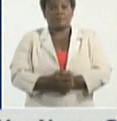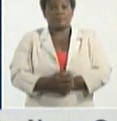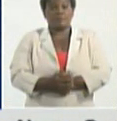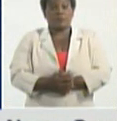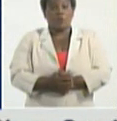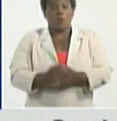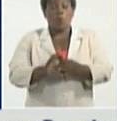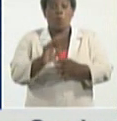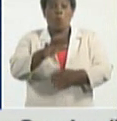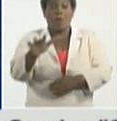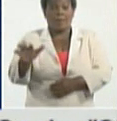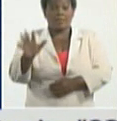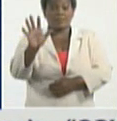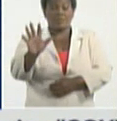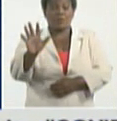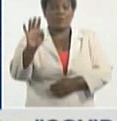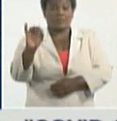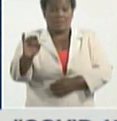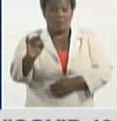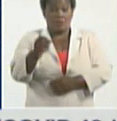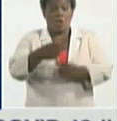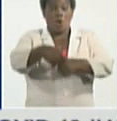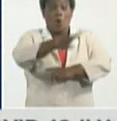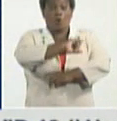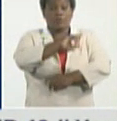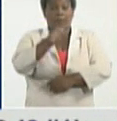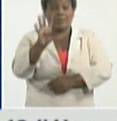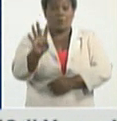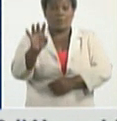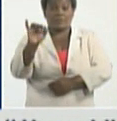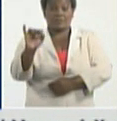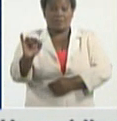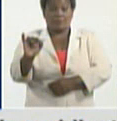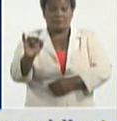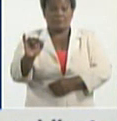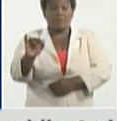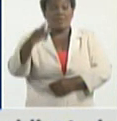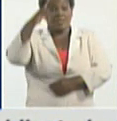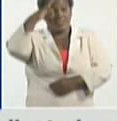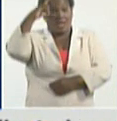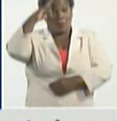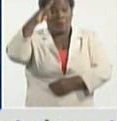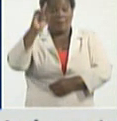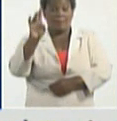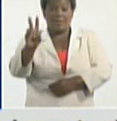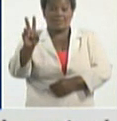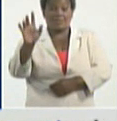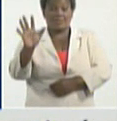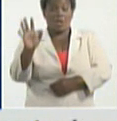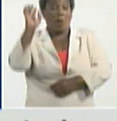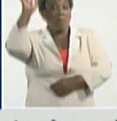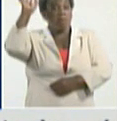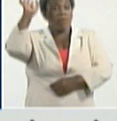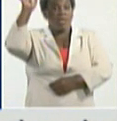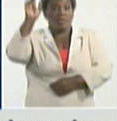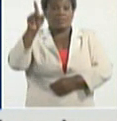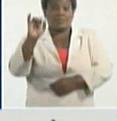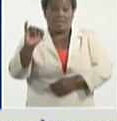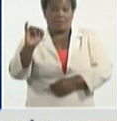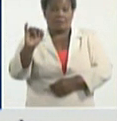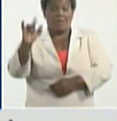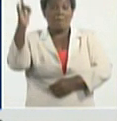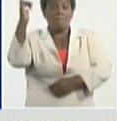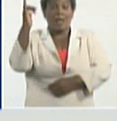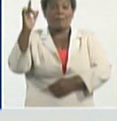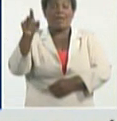Guamá 56, Contramaestre 46, San Luis 25, Mella 16, Palmasuriano